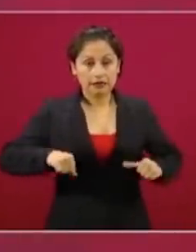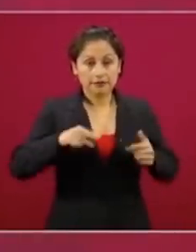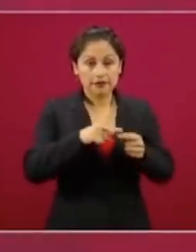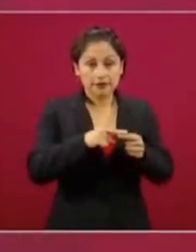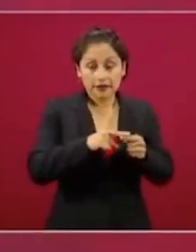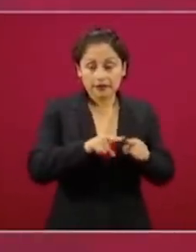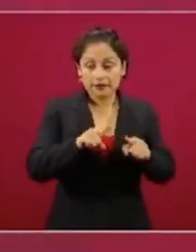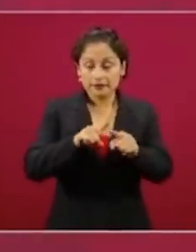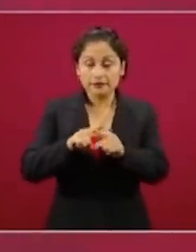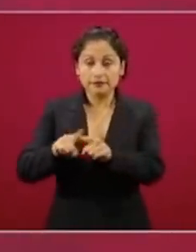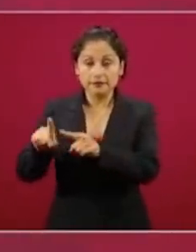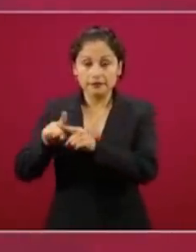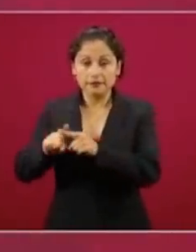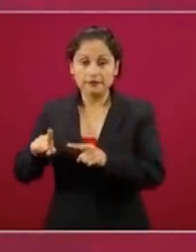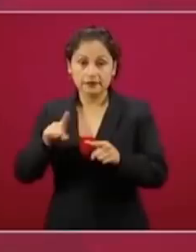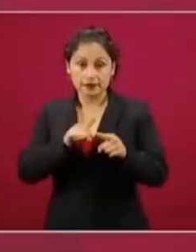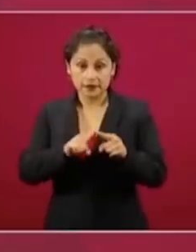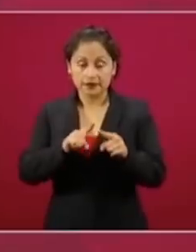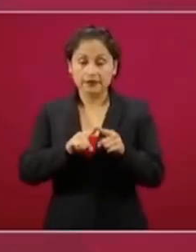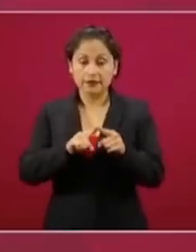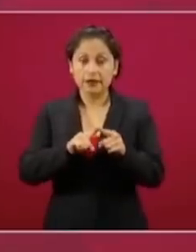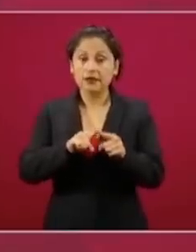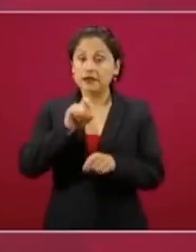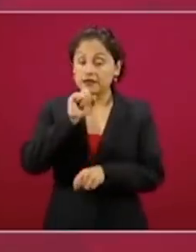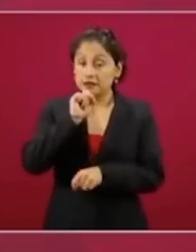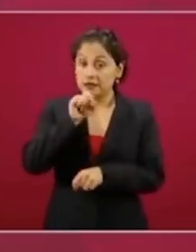de contagios.